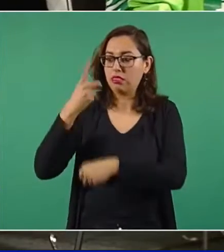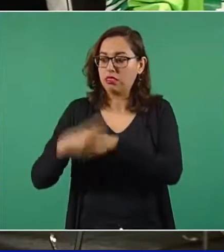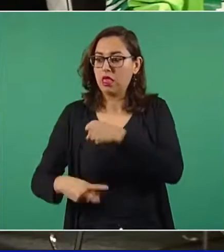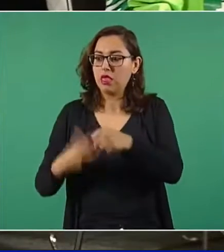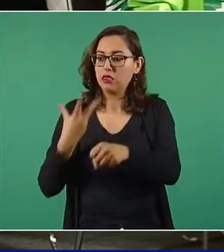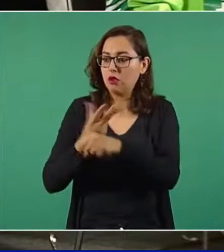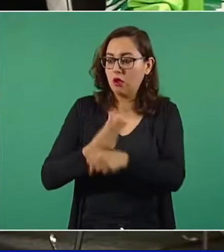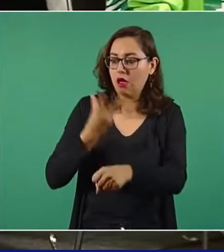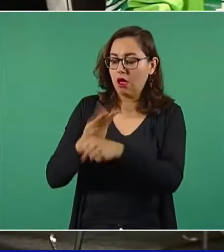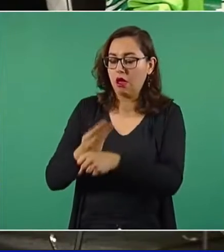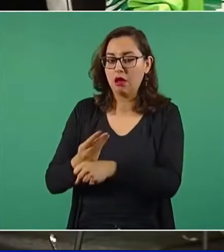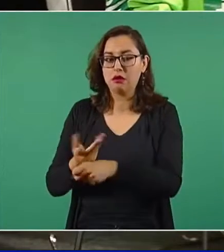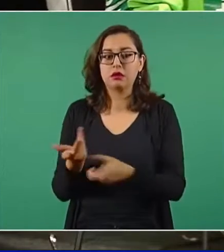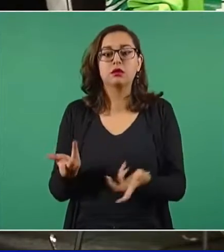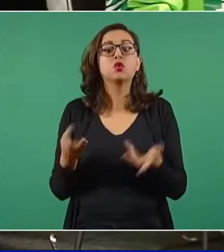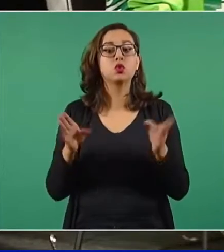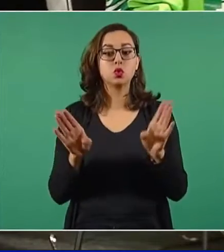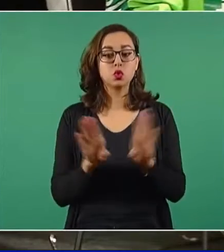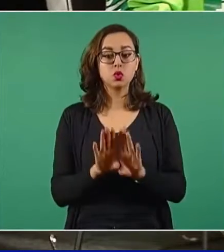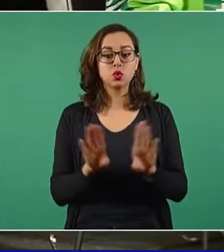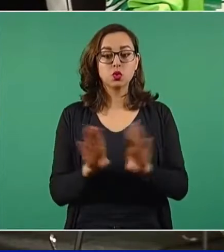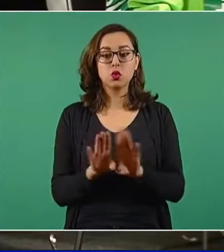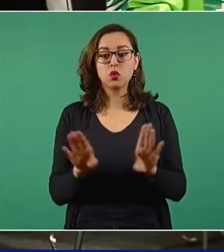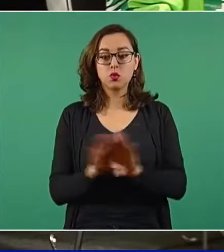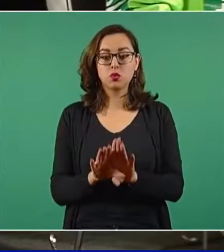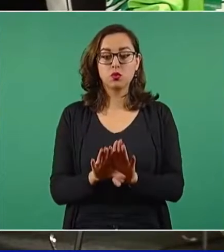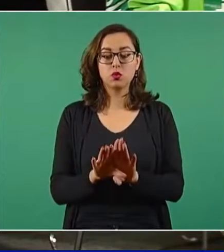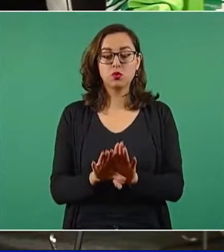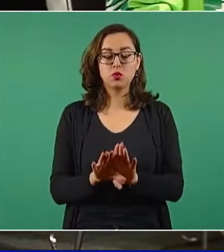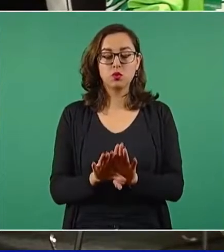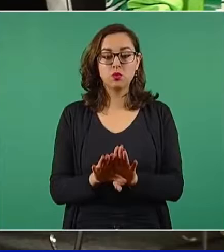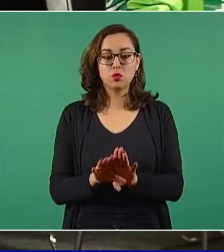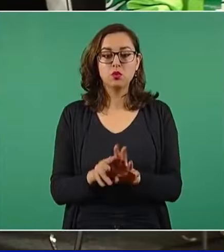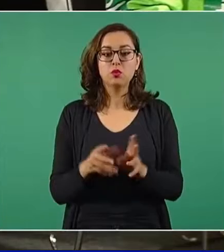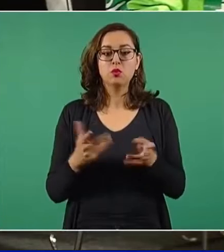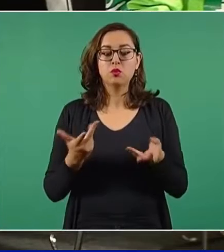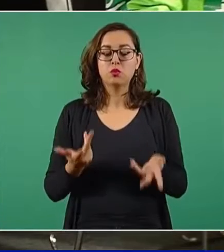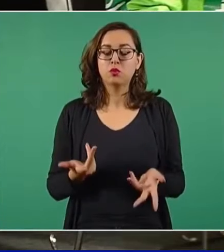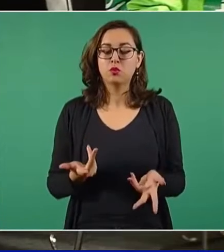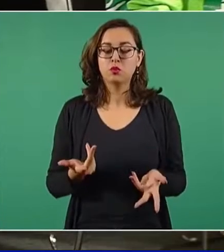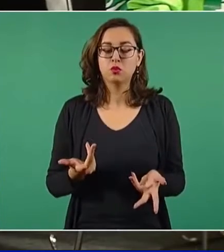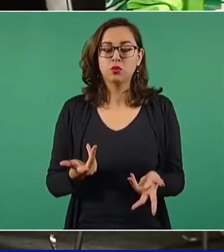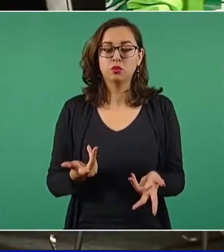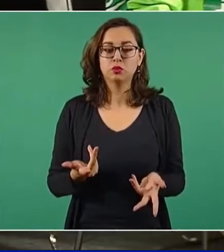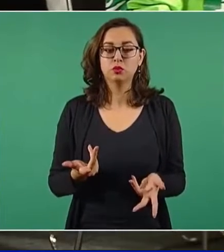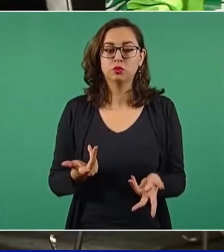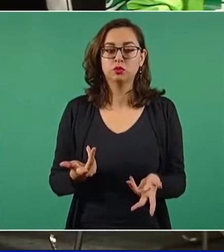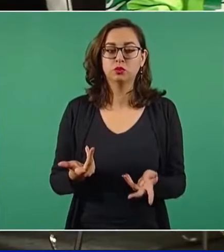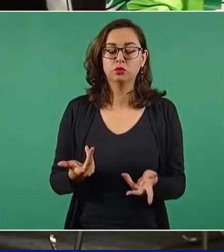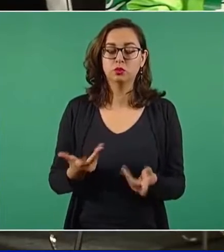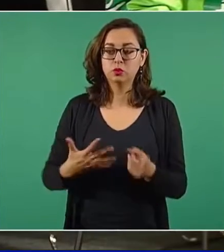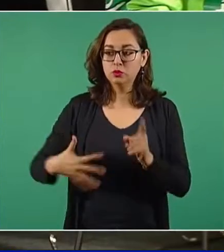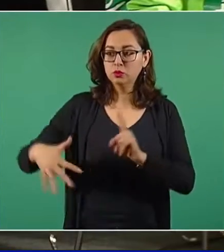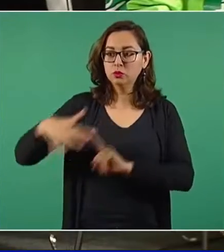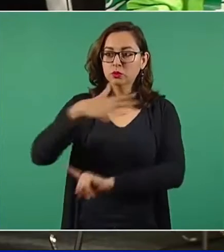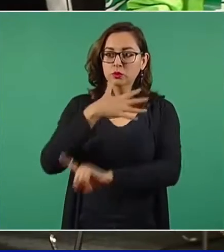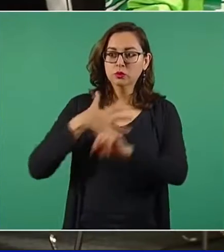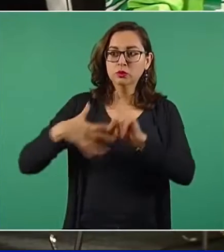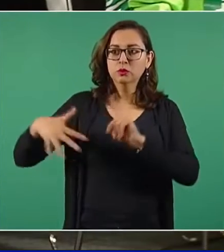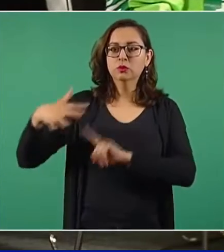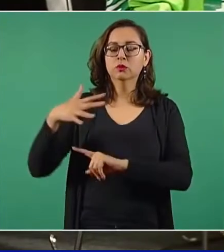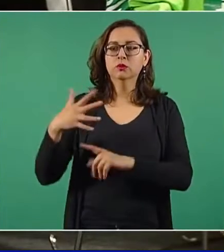mejorar las instalaciones? ¿Y qué plan tienen si realmente con las condiciones climatológicas